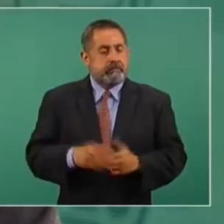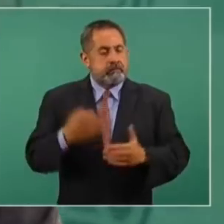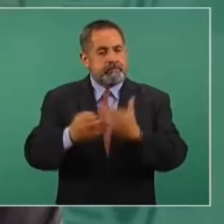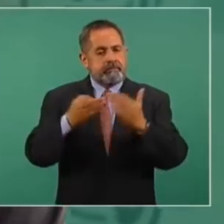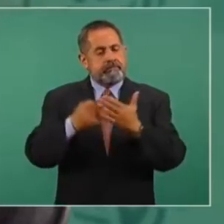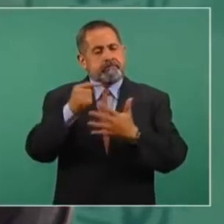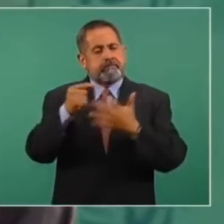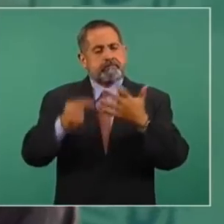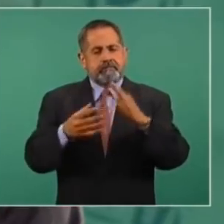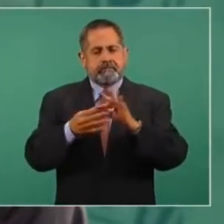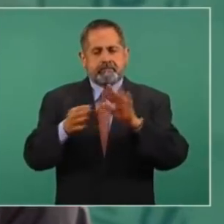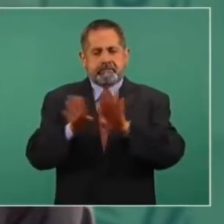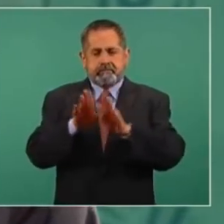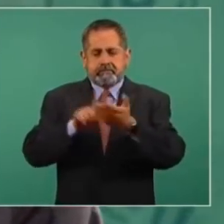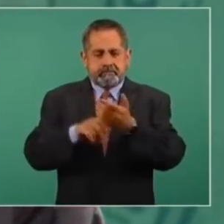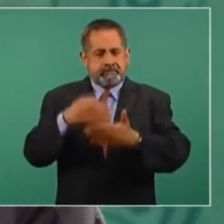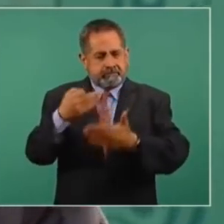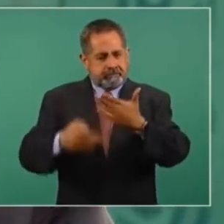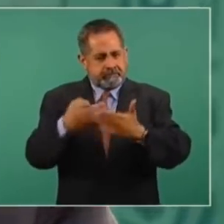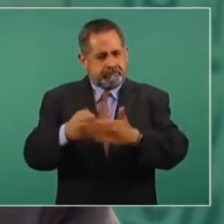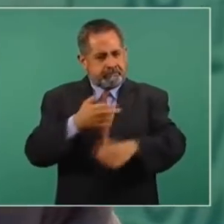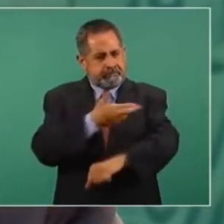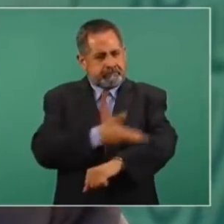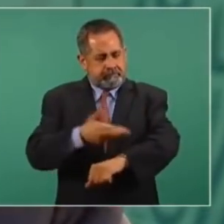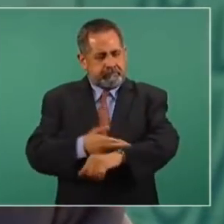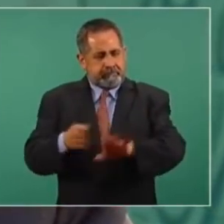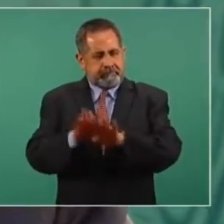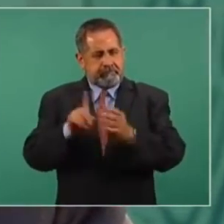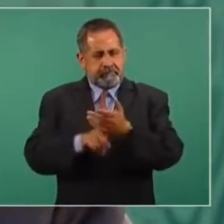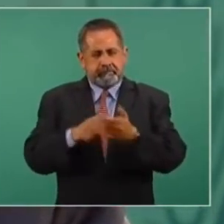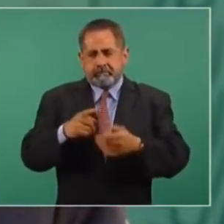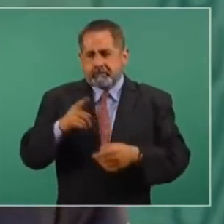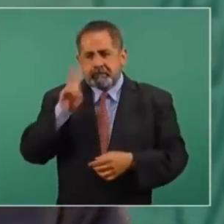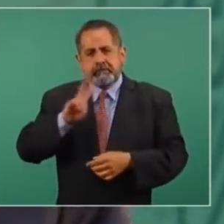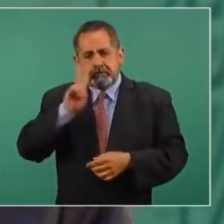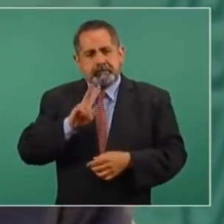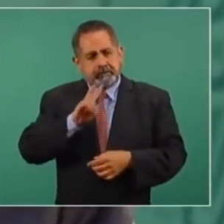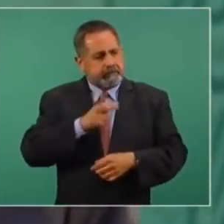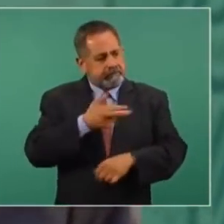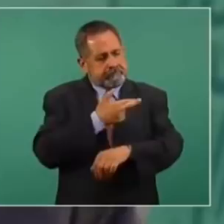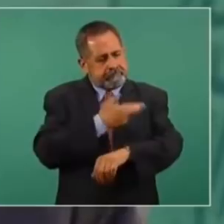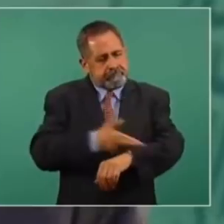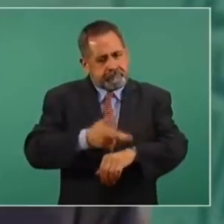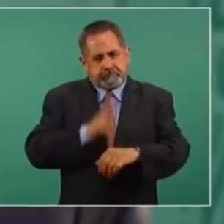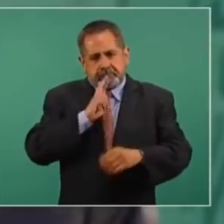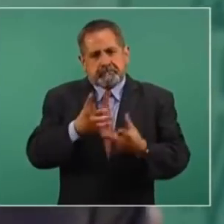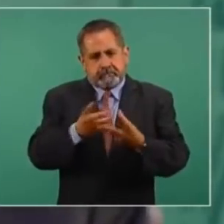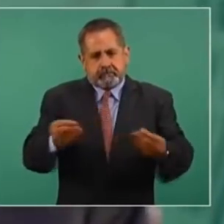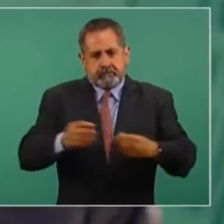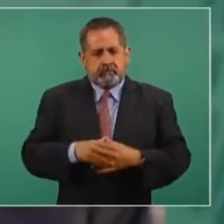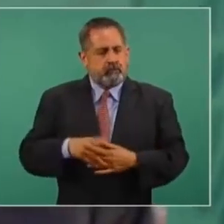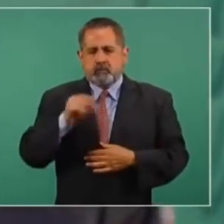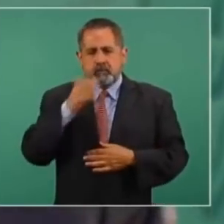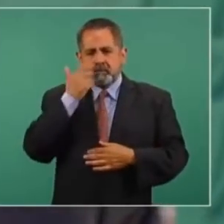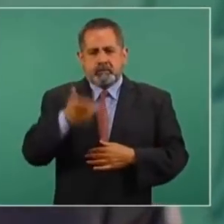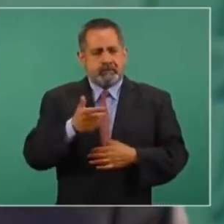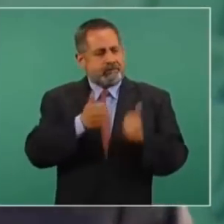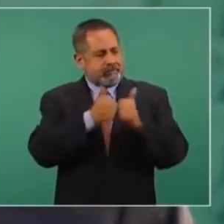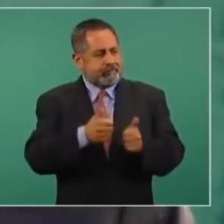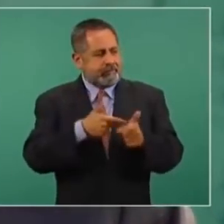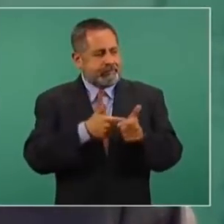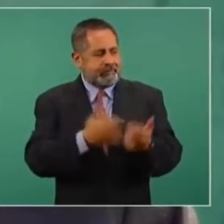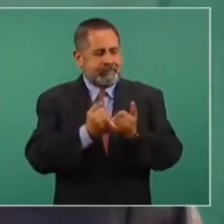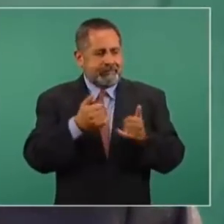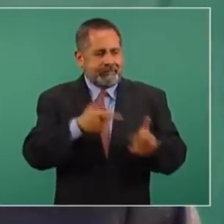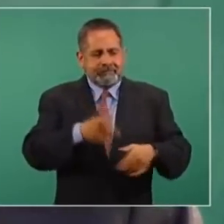pendientes y que ahora estamos buscando resolver y lo vamos a seguir haciendo. No queremos que en las